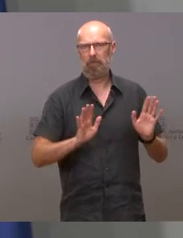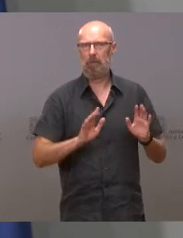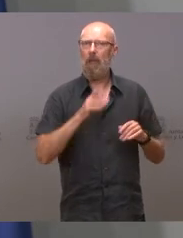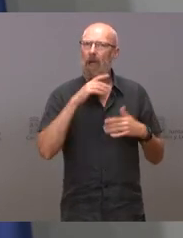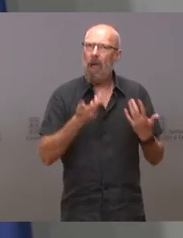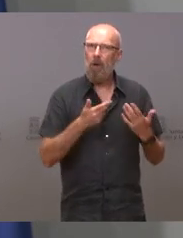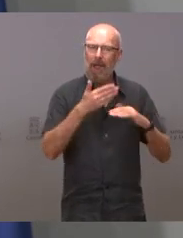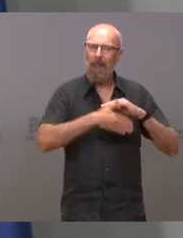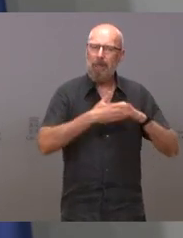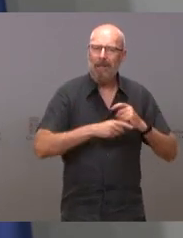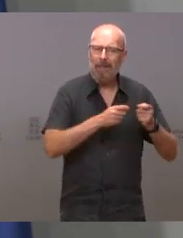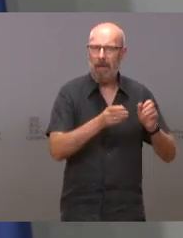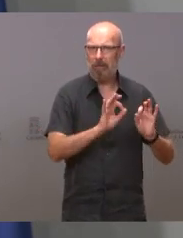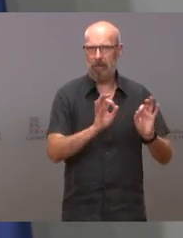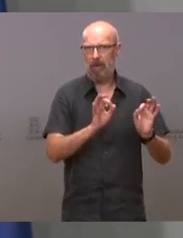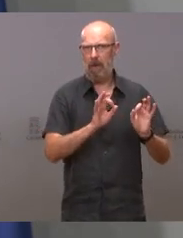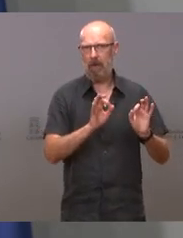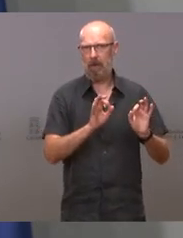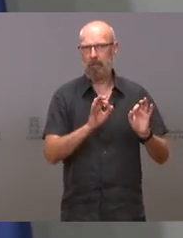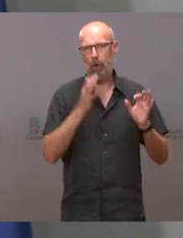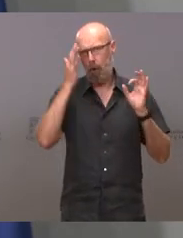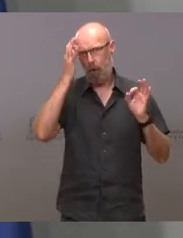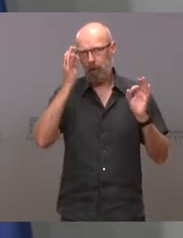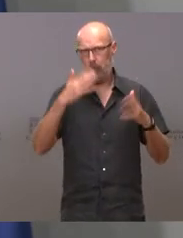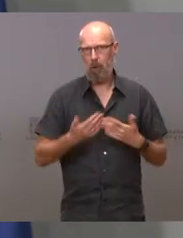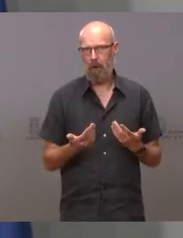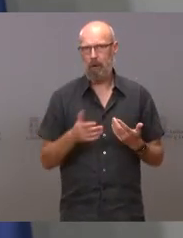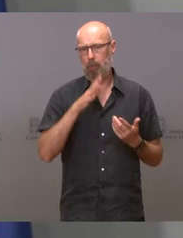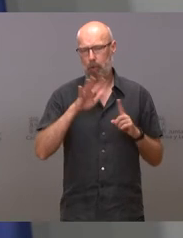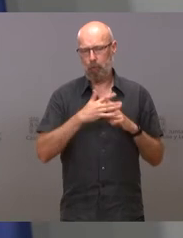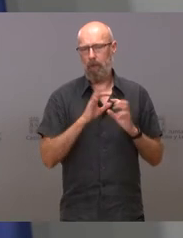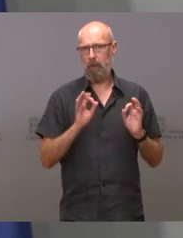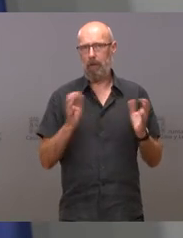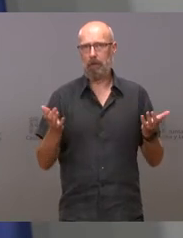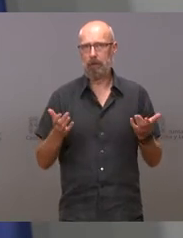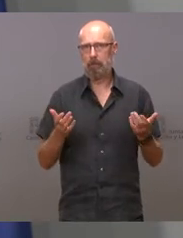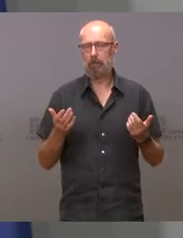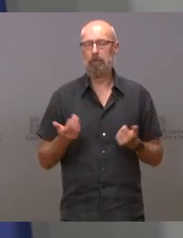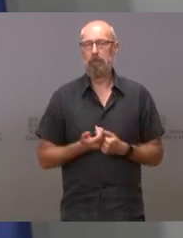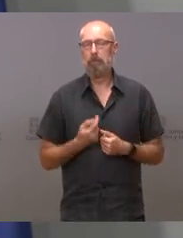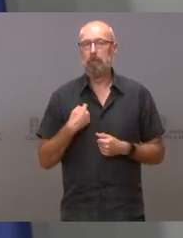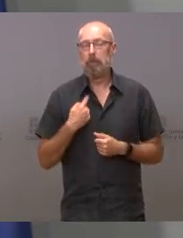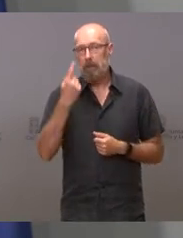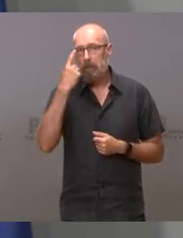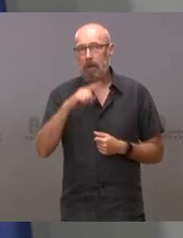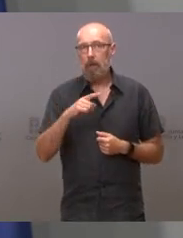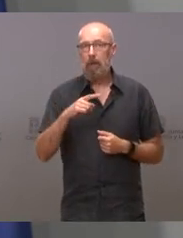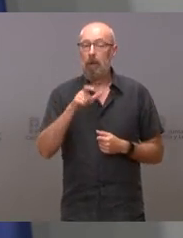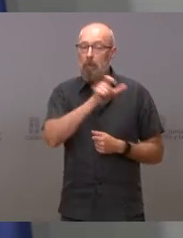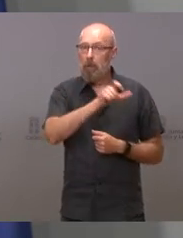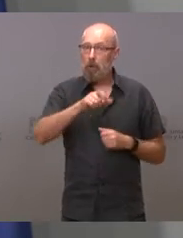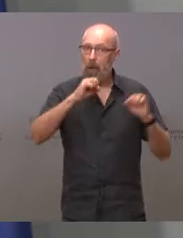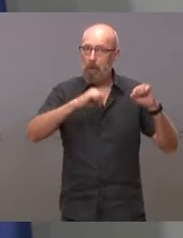momento no nos parece proporcionado dada la situación. Hemos de recordar que nuestros mayores